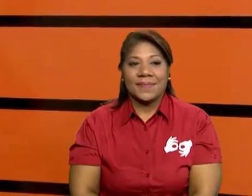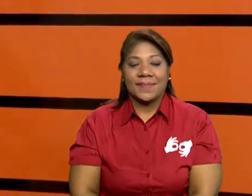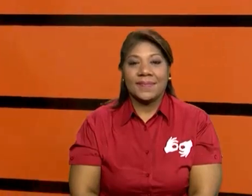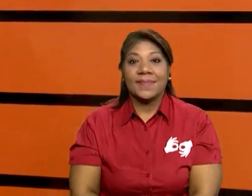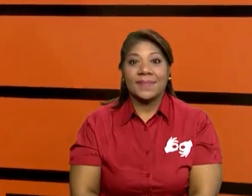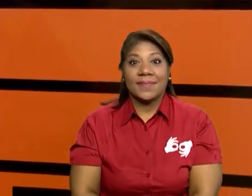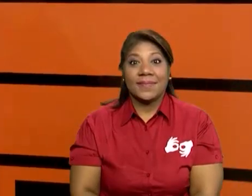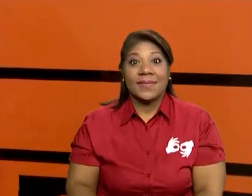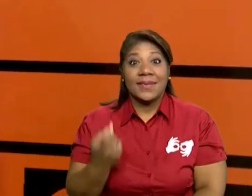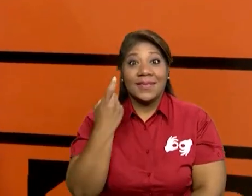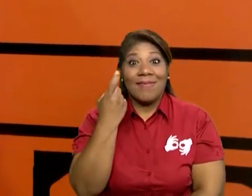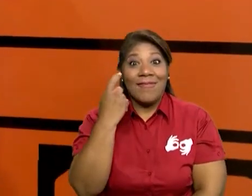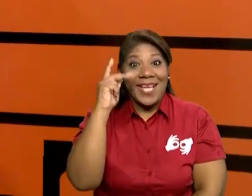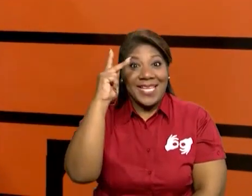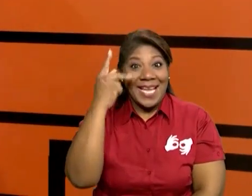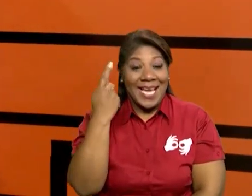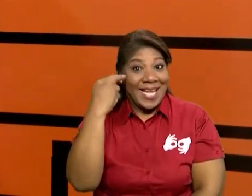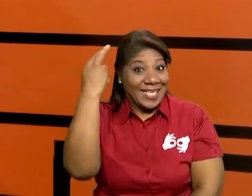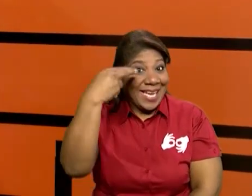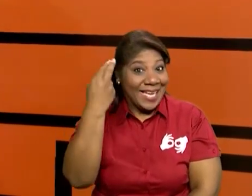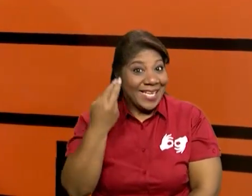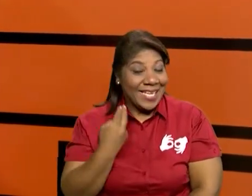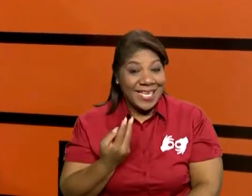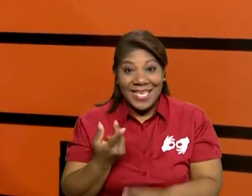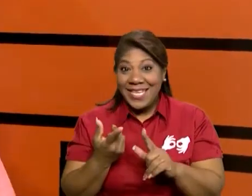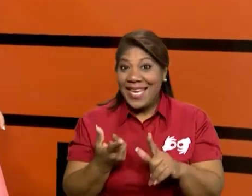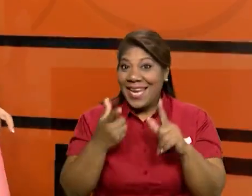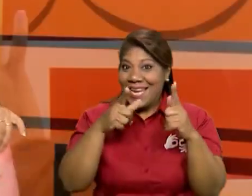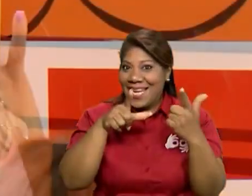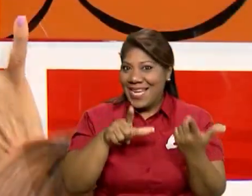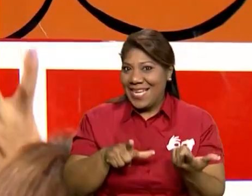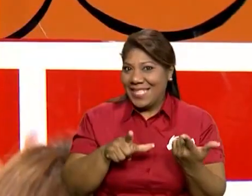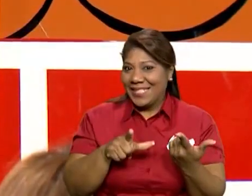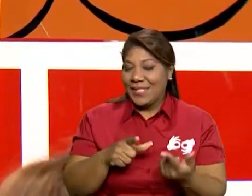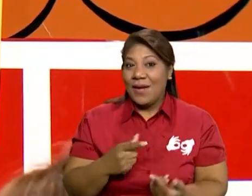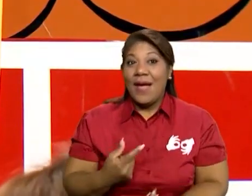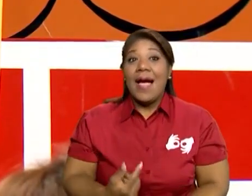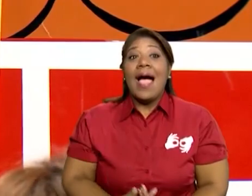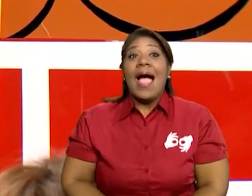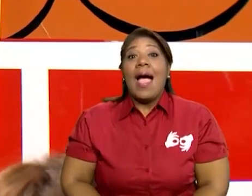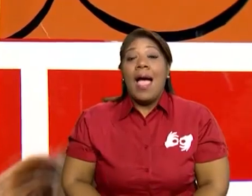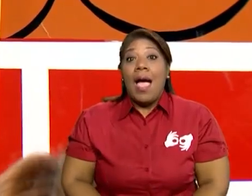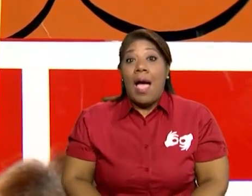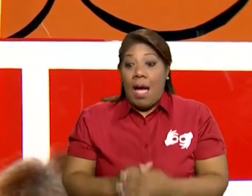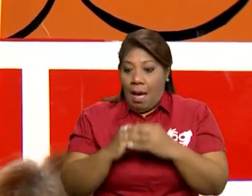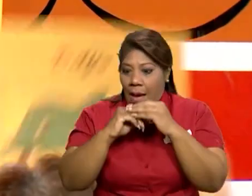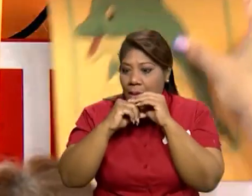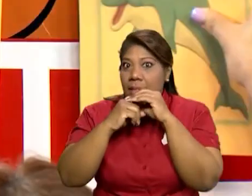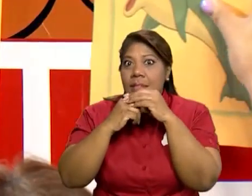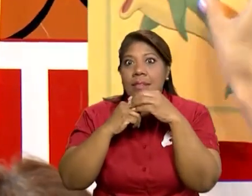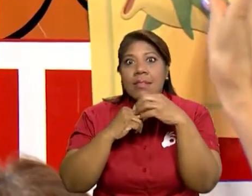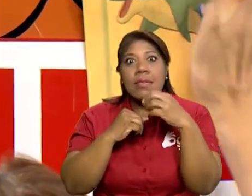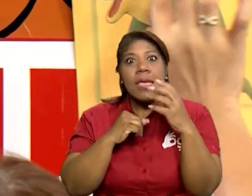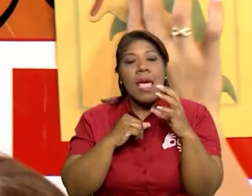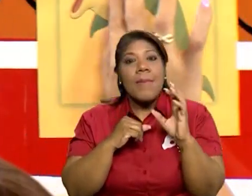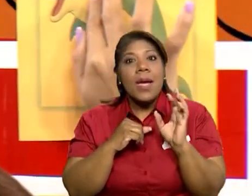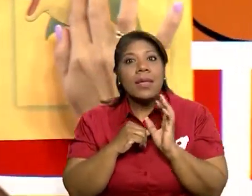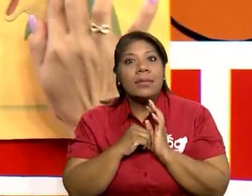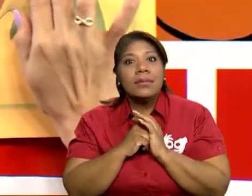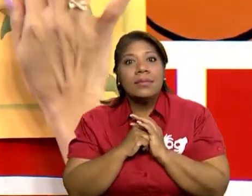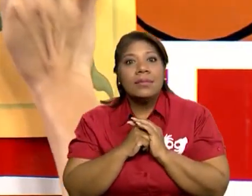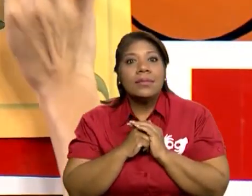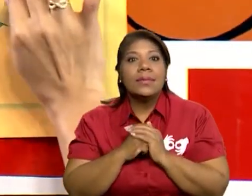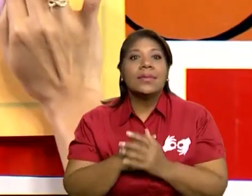Yo tengo aquí dos palabras que Dos palabras que inician con D. Y acá tengo otra.